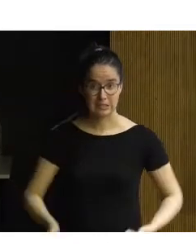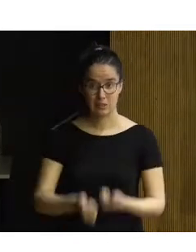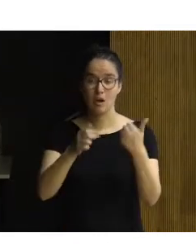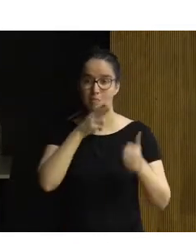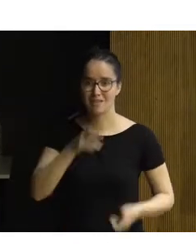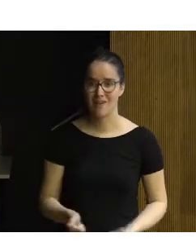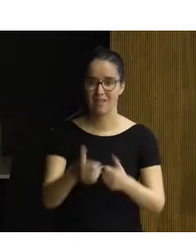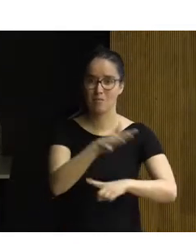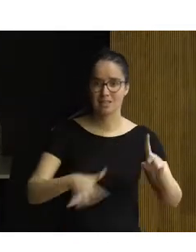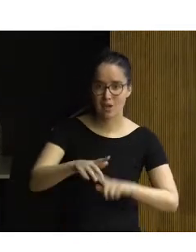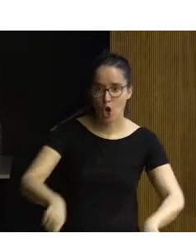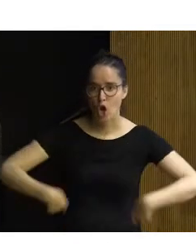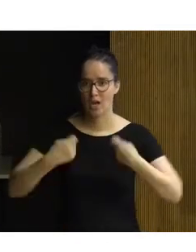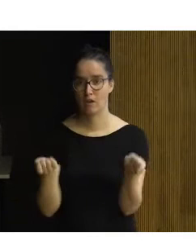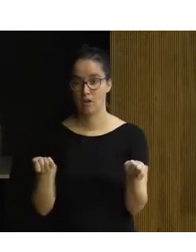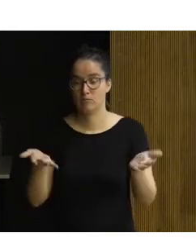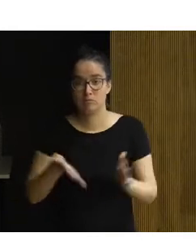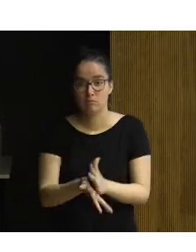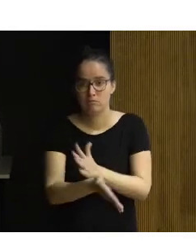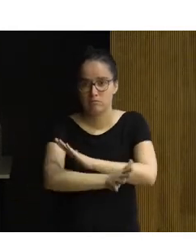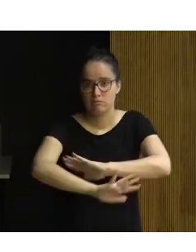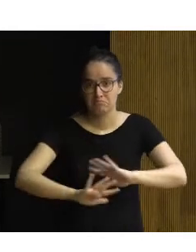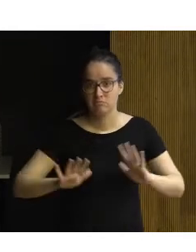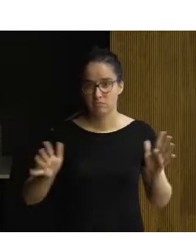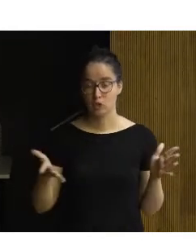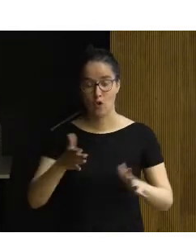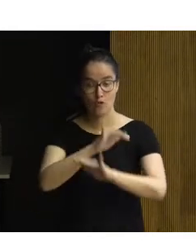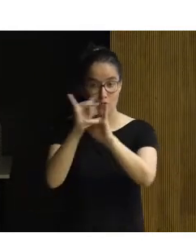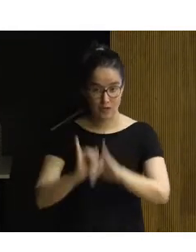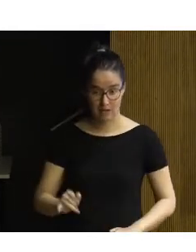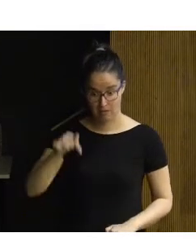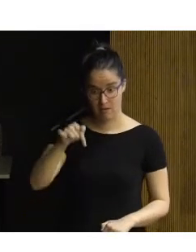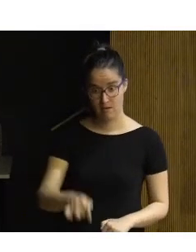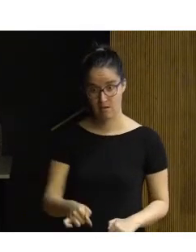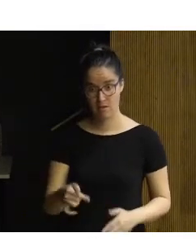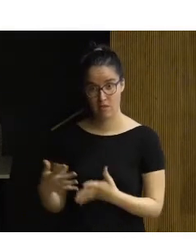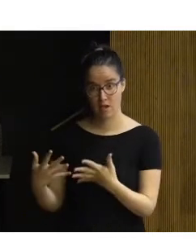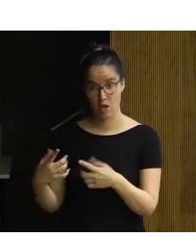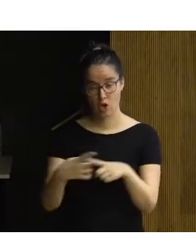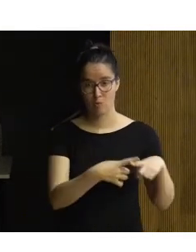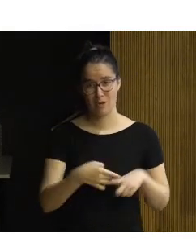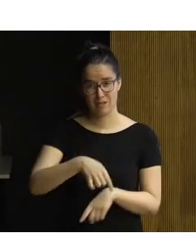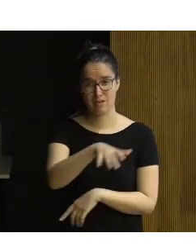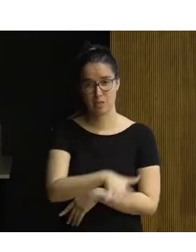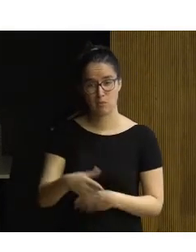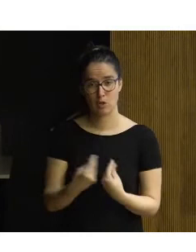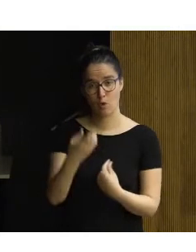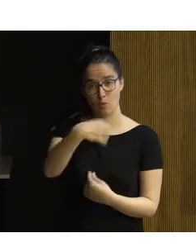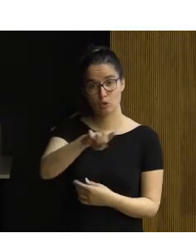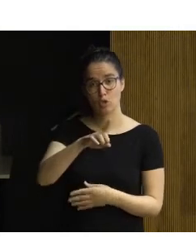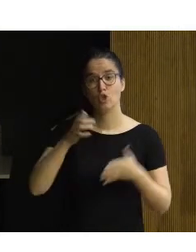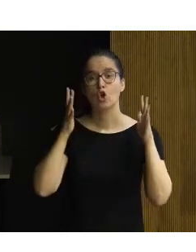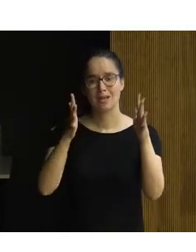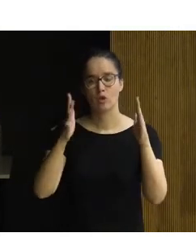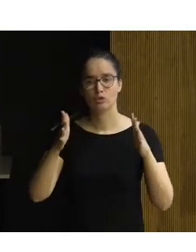más verde, más ecológica. Así que, bueno, pues estoy feliz de estar aquí y de compartir este espacio con vosotros. Os